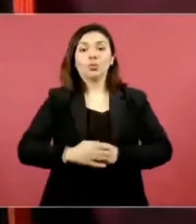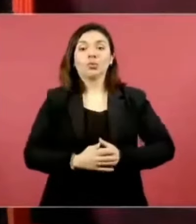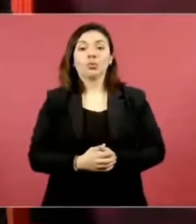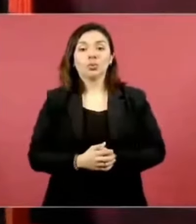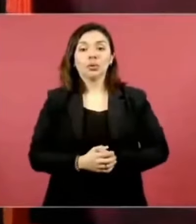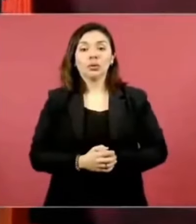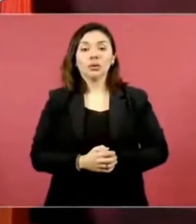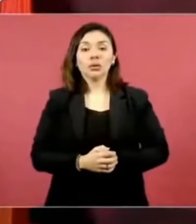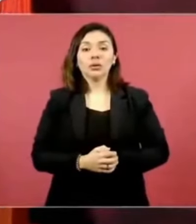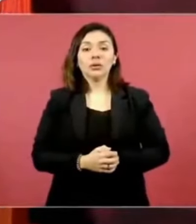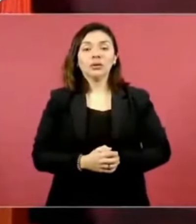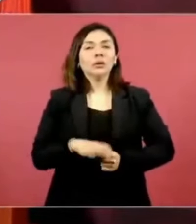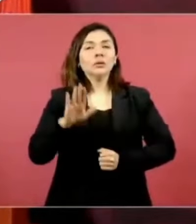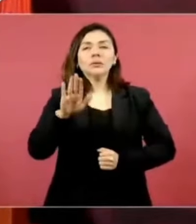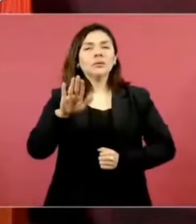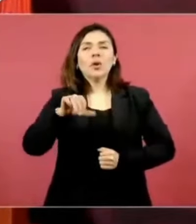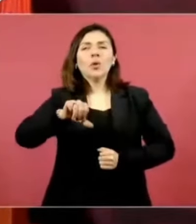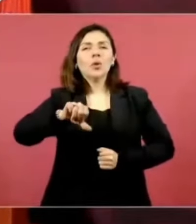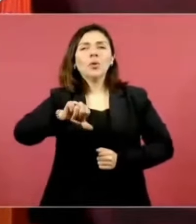pero hay una